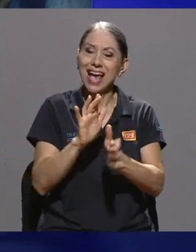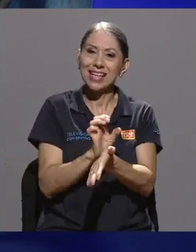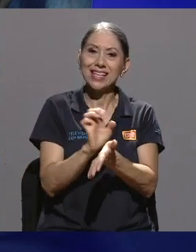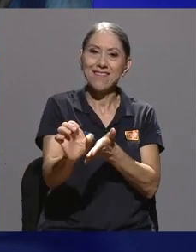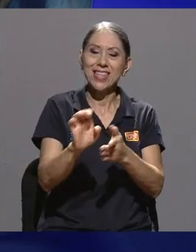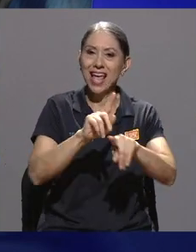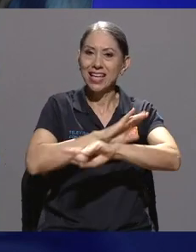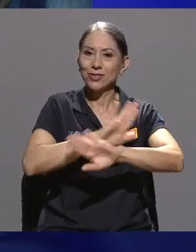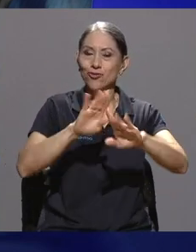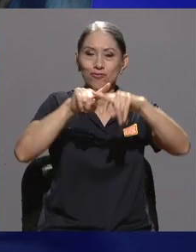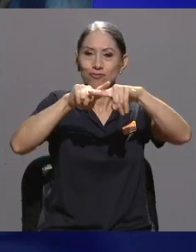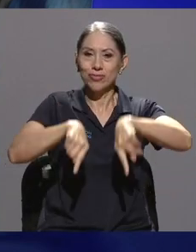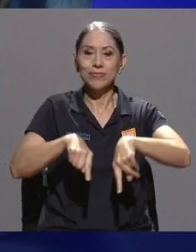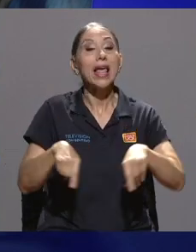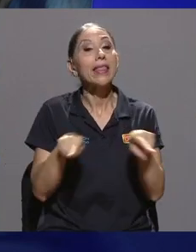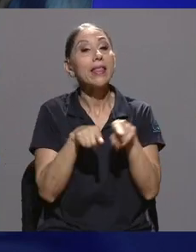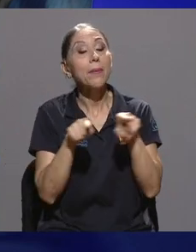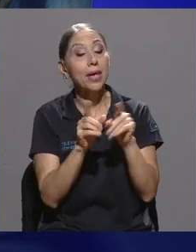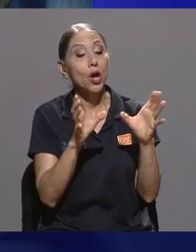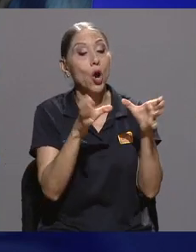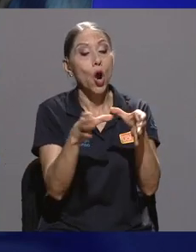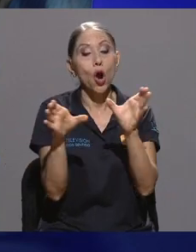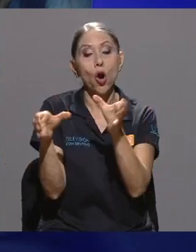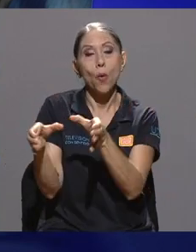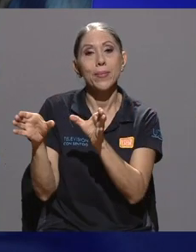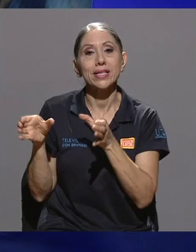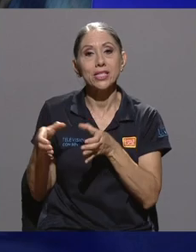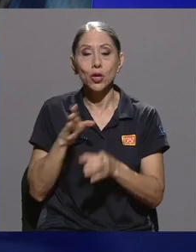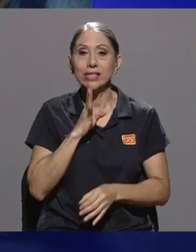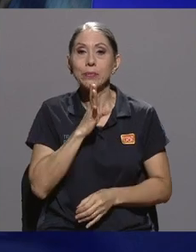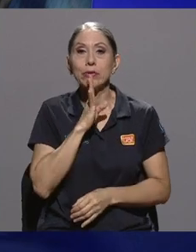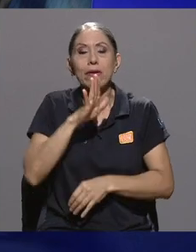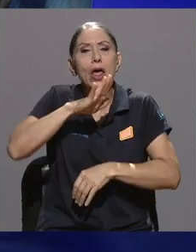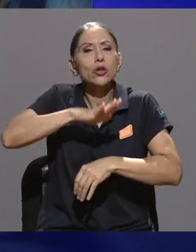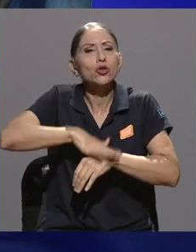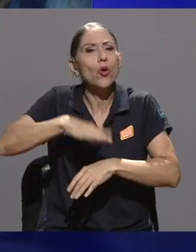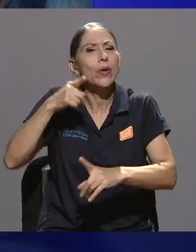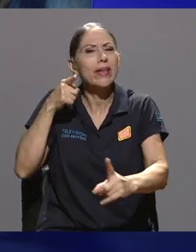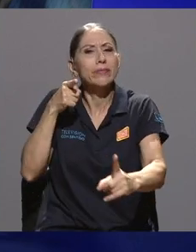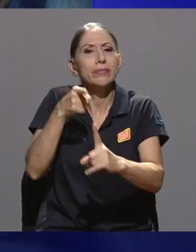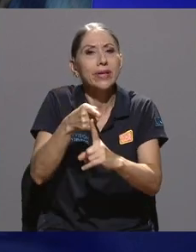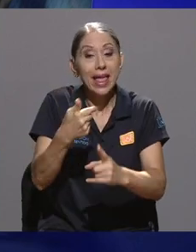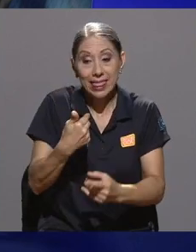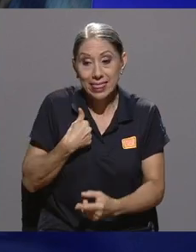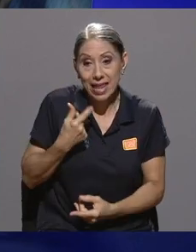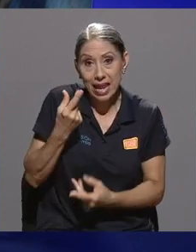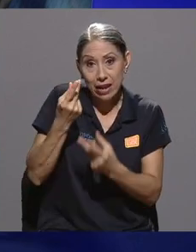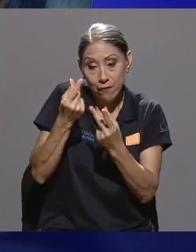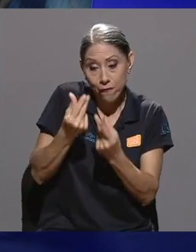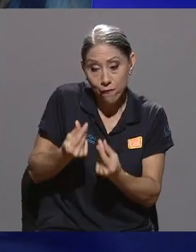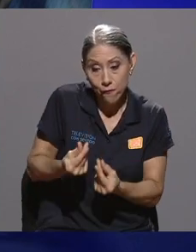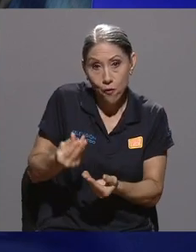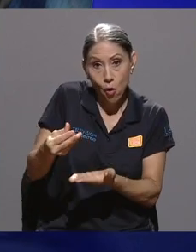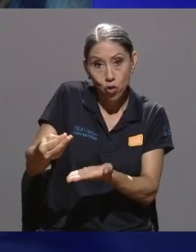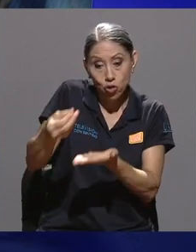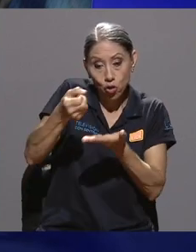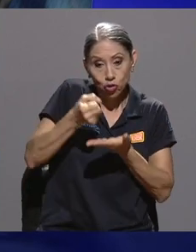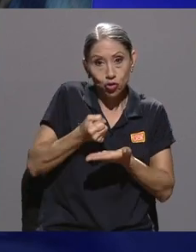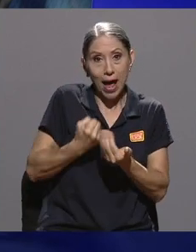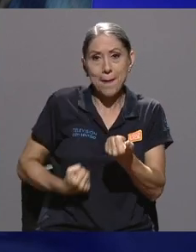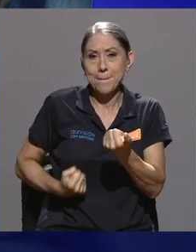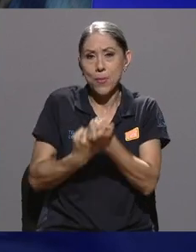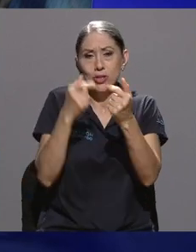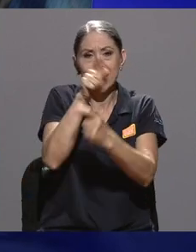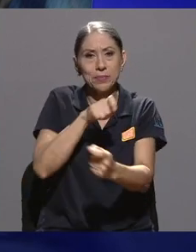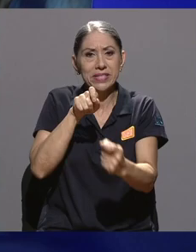mucho entre las comisiones de esta idea de poder tener, como lo dije al principio, fondos que nos apoyen específicamente a las